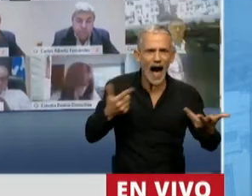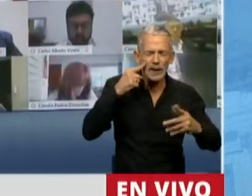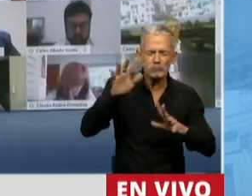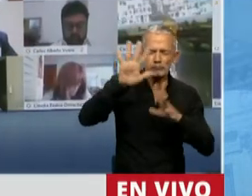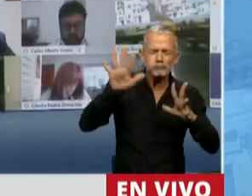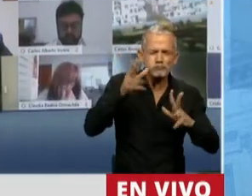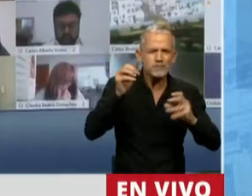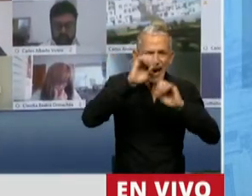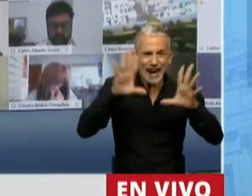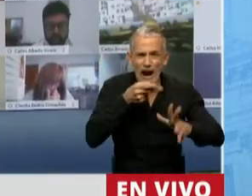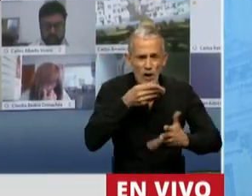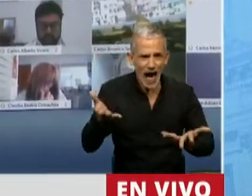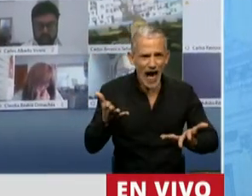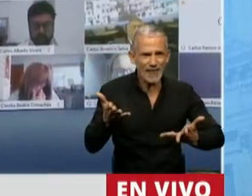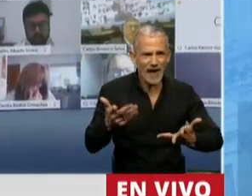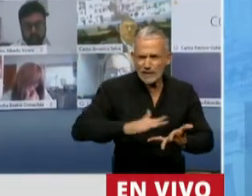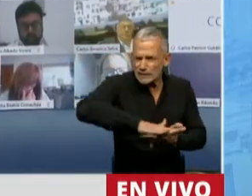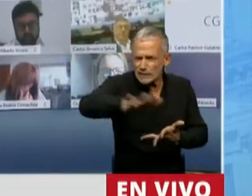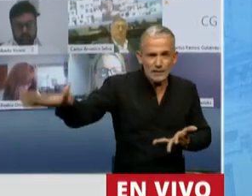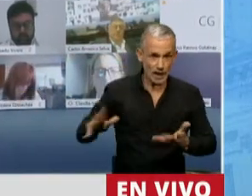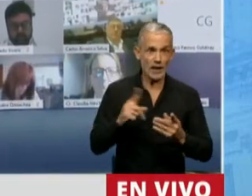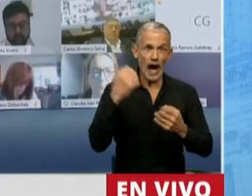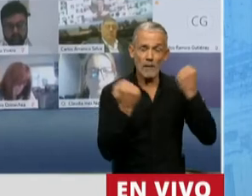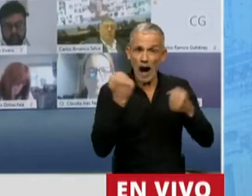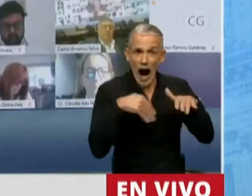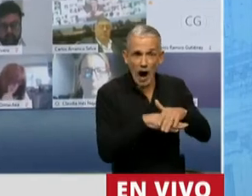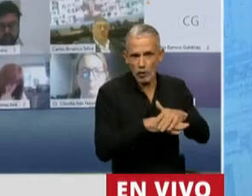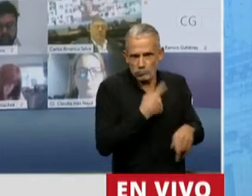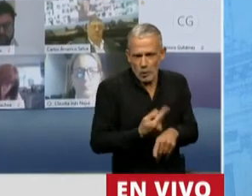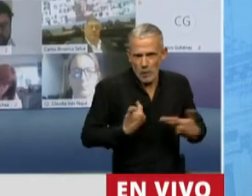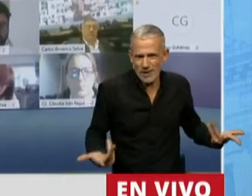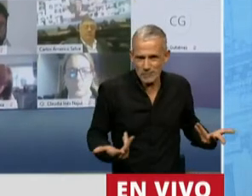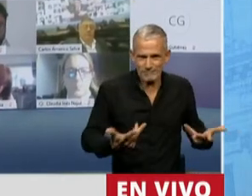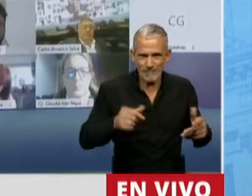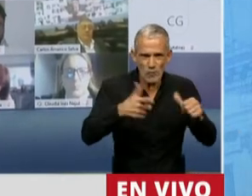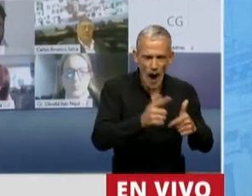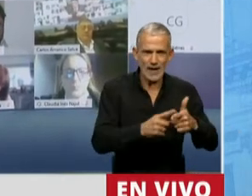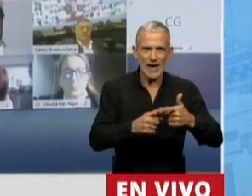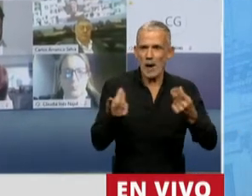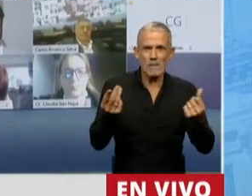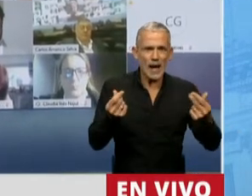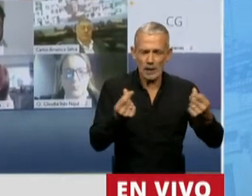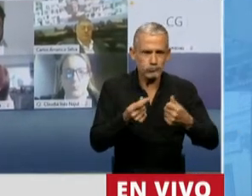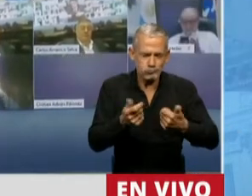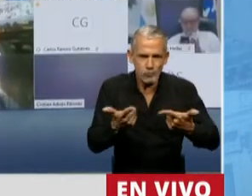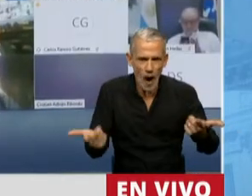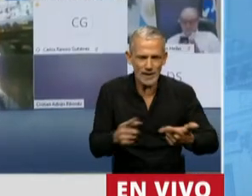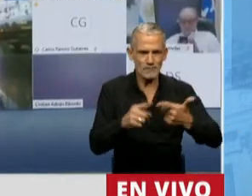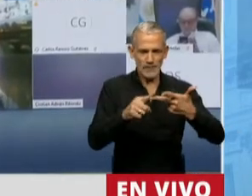cosas, hemos perdido capacidad de ahorro, hemos perdido recursos, hemos